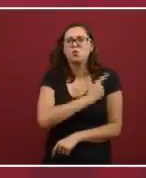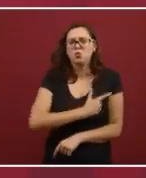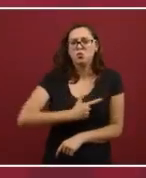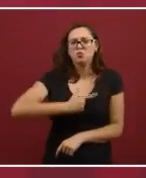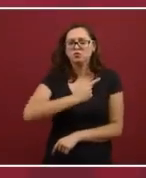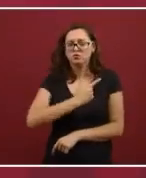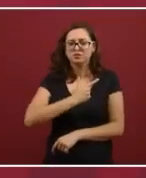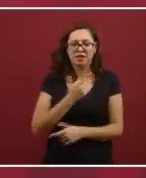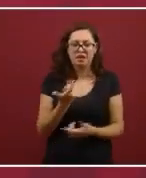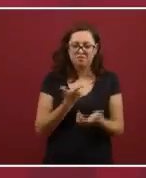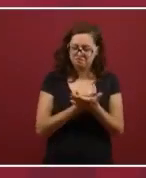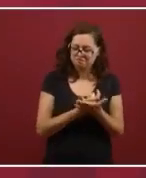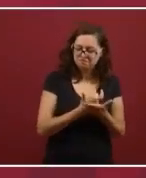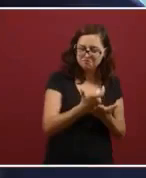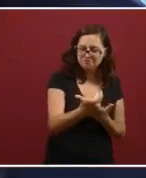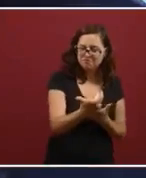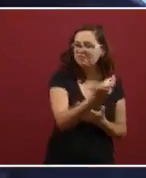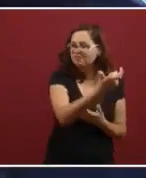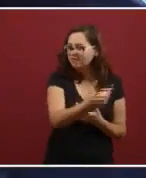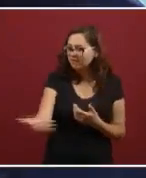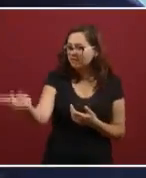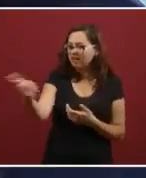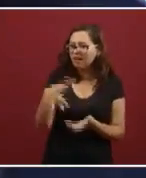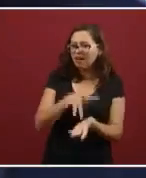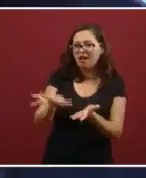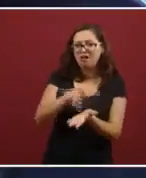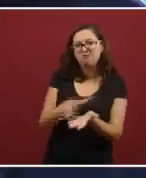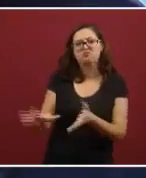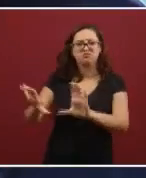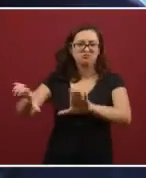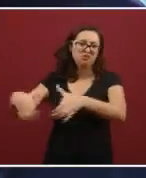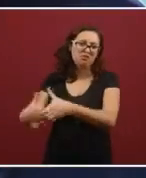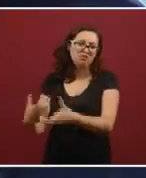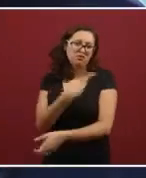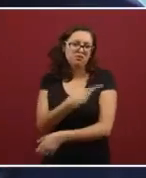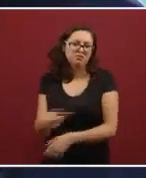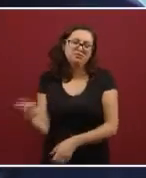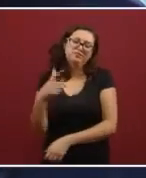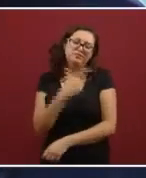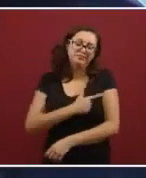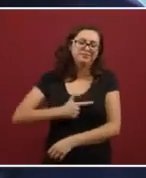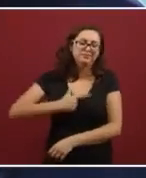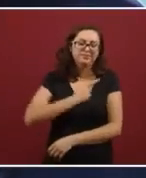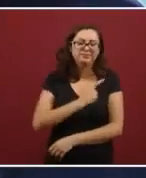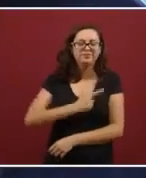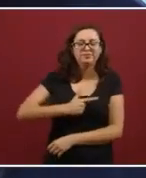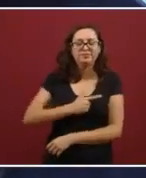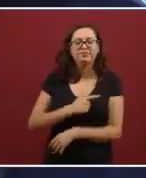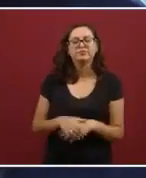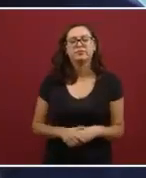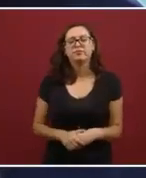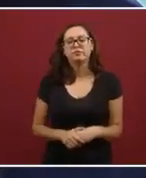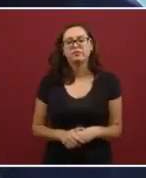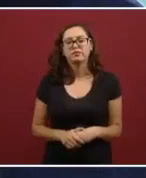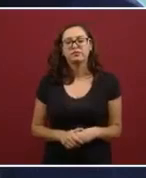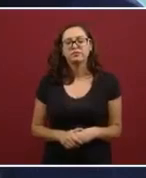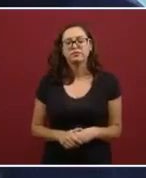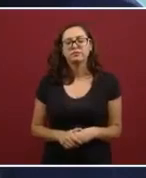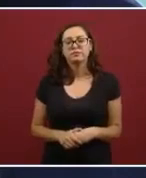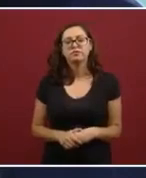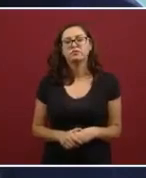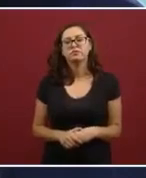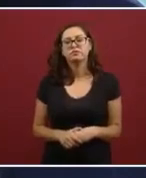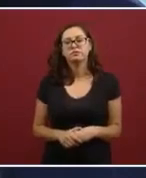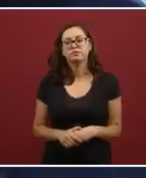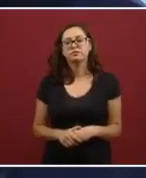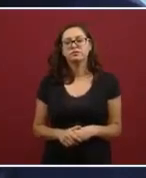de apoyar el objetivo del señor Presidente, de destinar a las comunidades más pobres del país, de destinar este